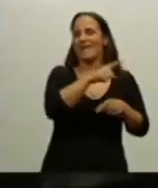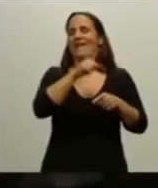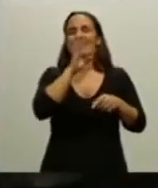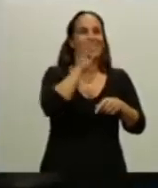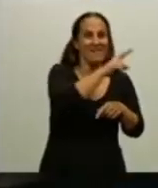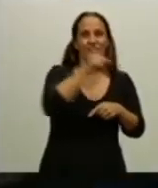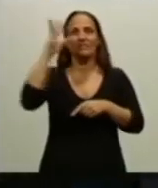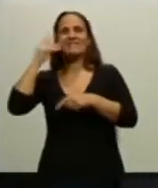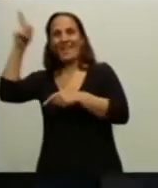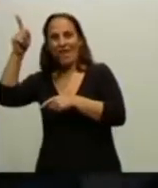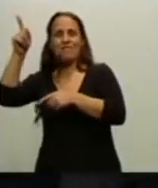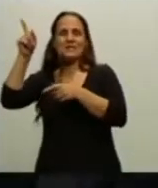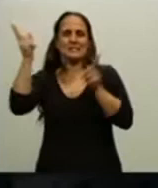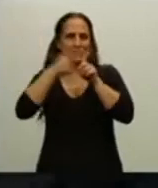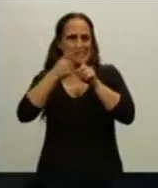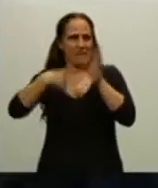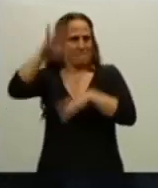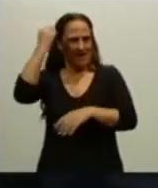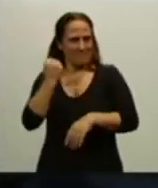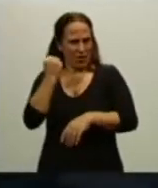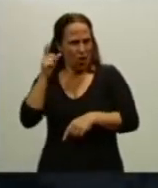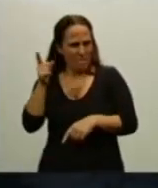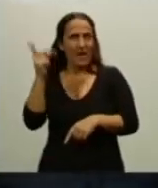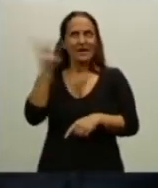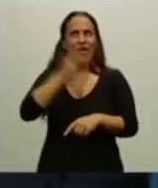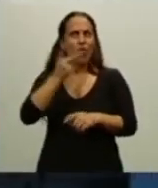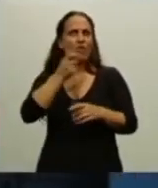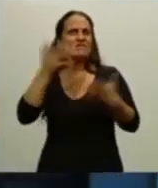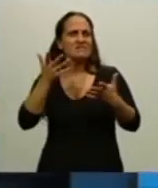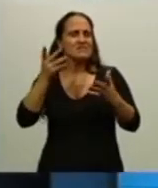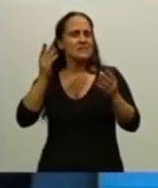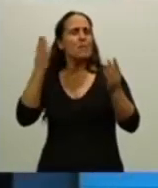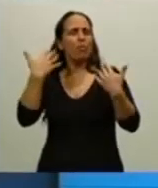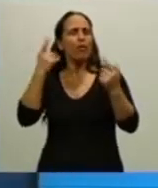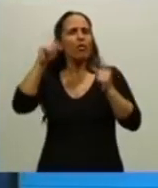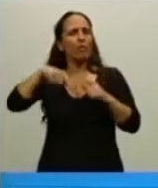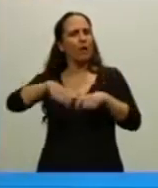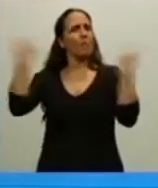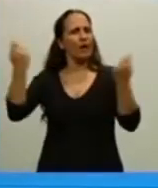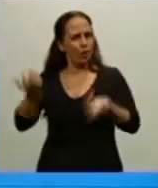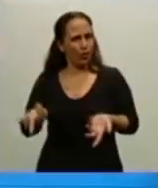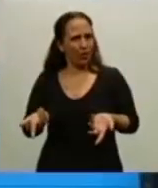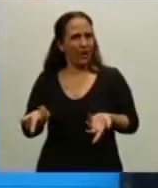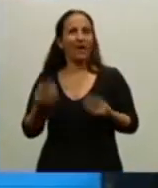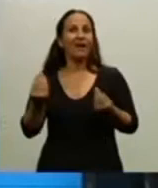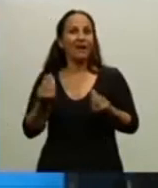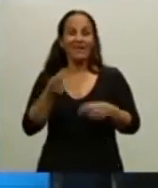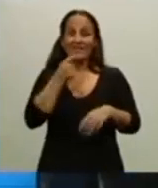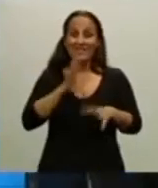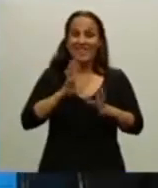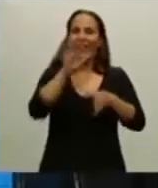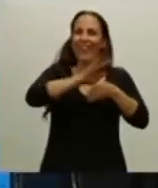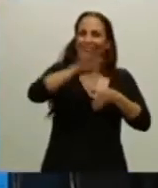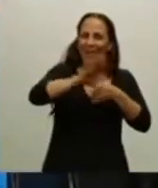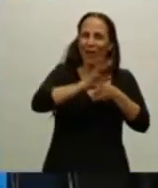financieras del mundo, se vería seriamente perjudicada si se caía la reestructuración de